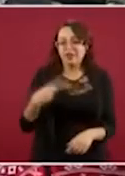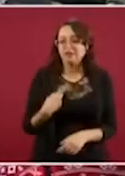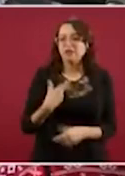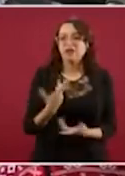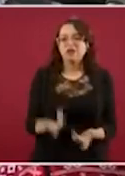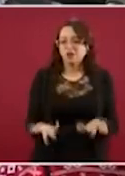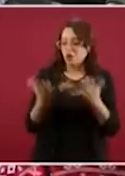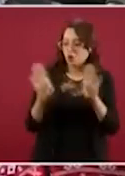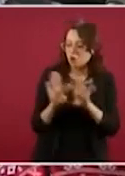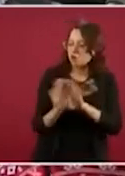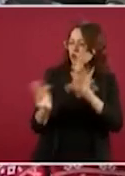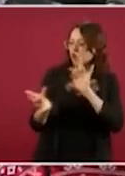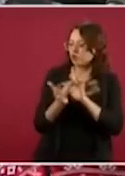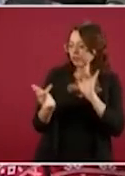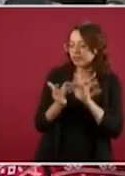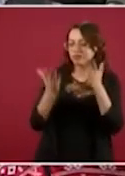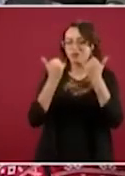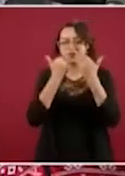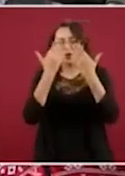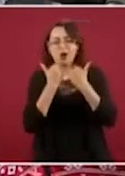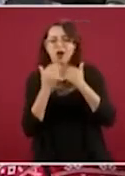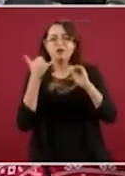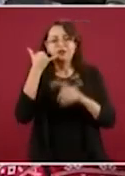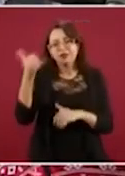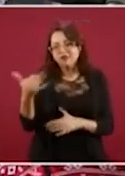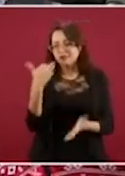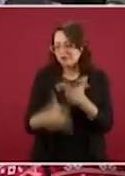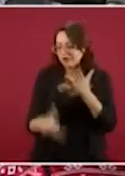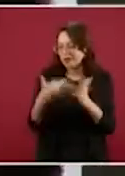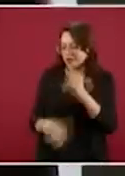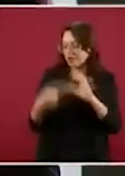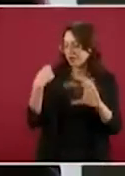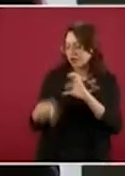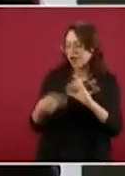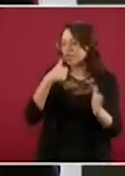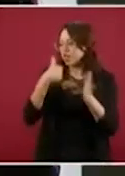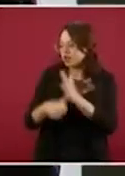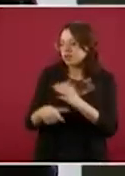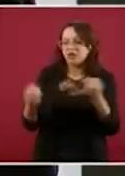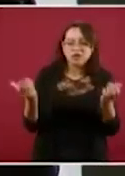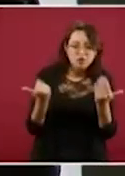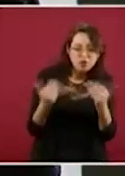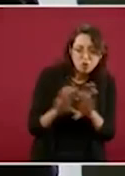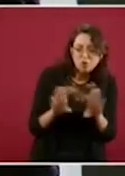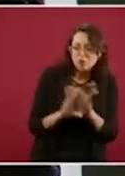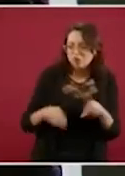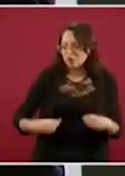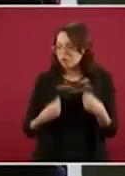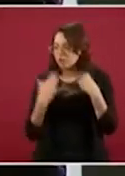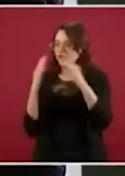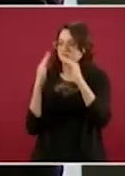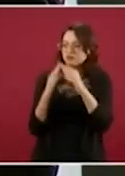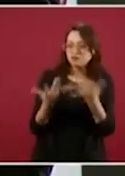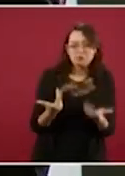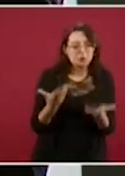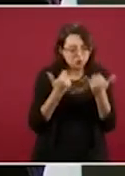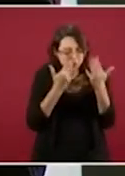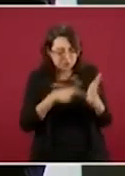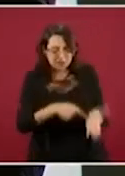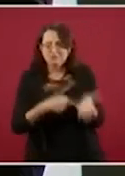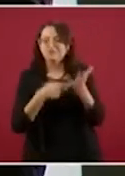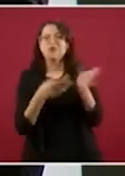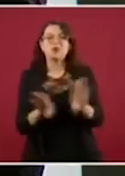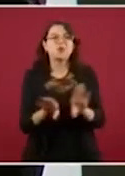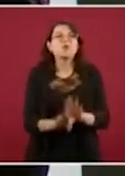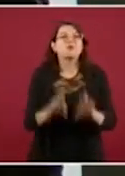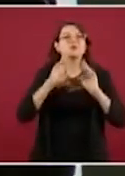el contacto claro o no está el teléfono o no está el correo postal, entonces necesitamos nosotros de esta manera para